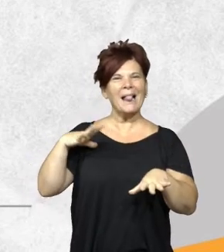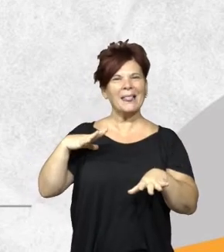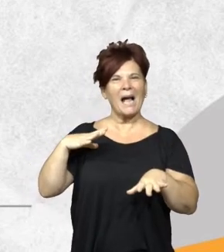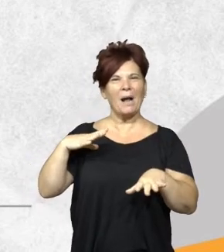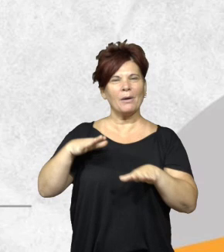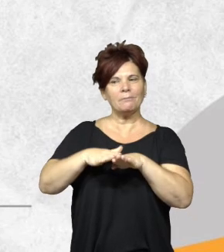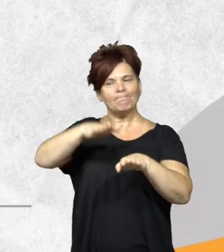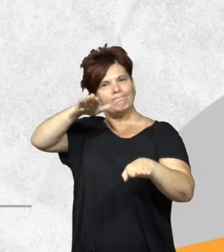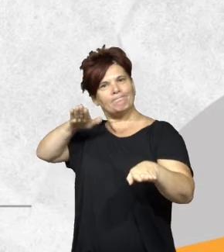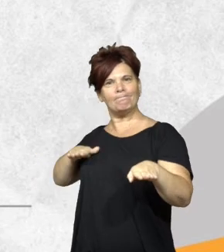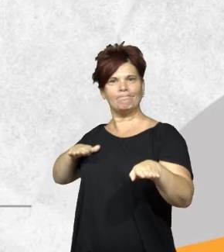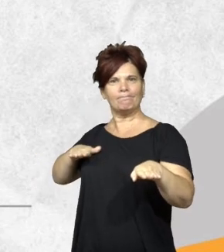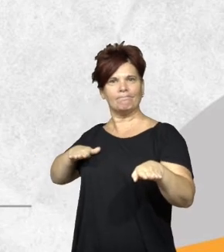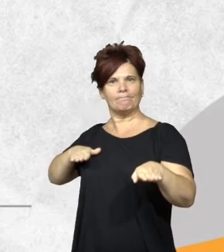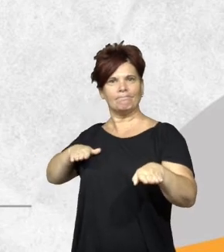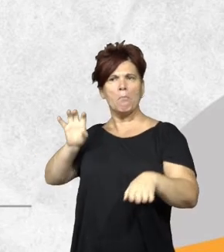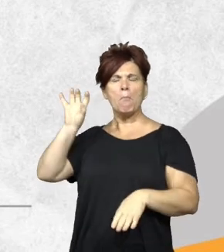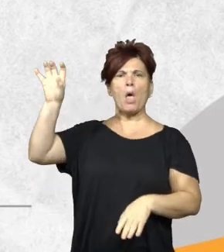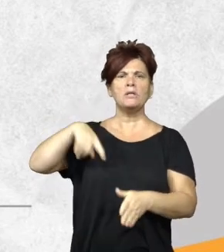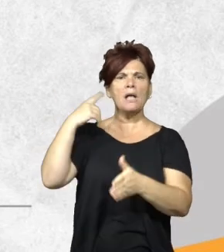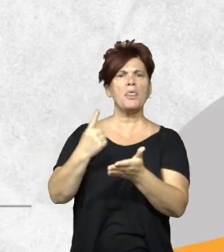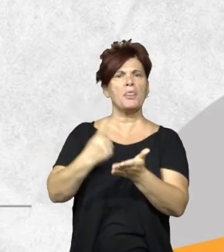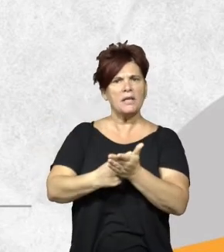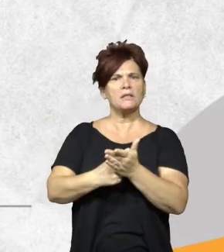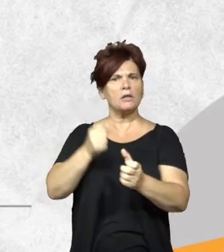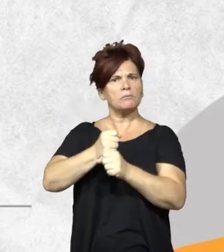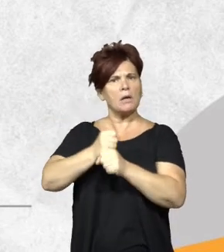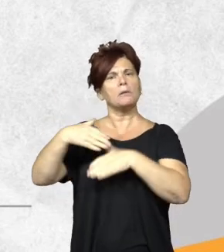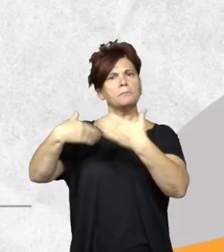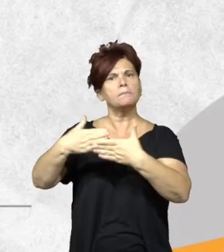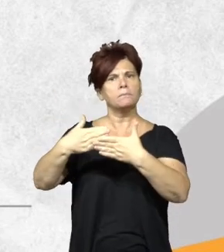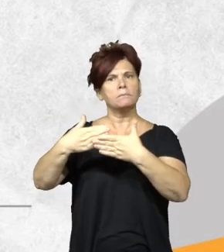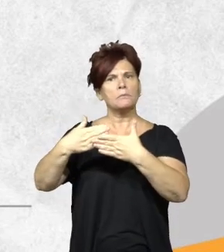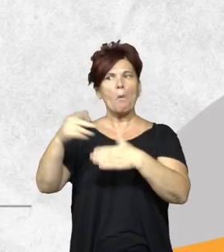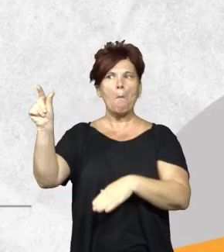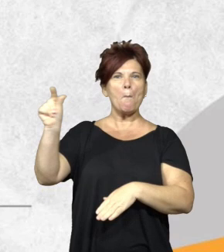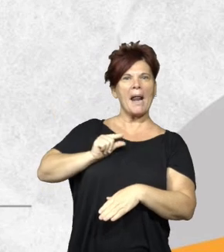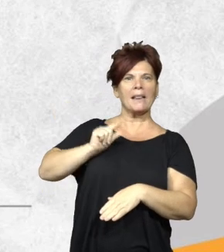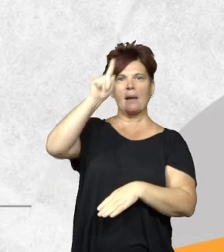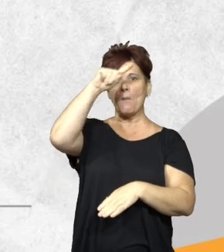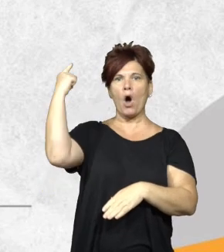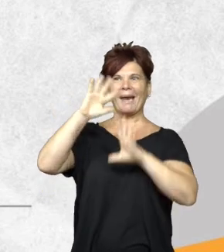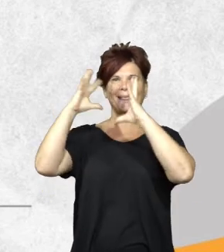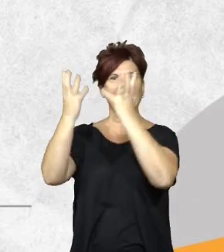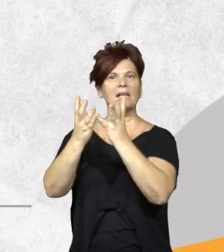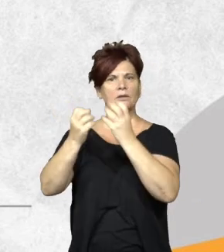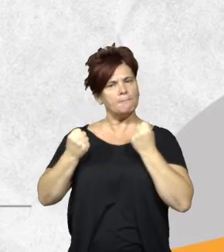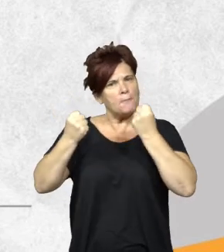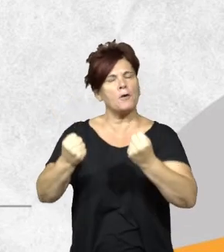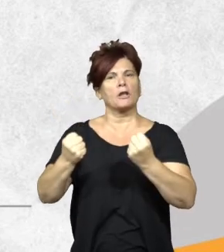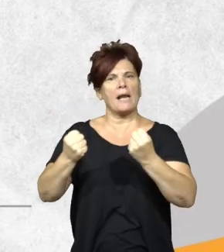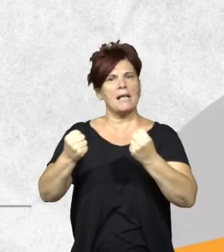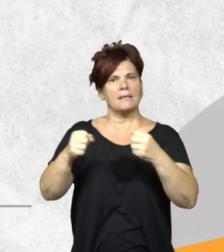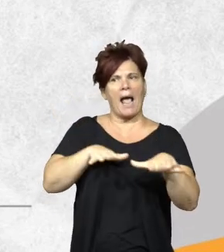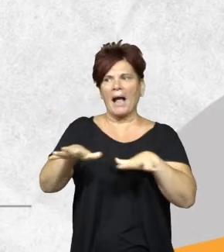atrás de lo que es la gestión de los residuos, la provincia decidió intervenir y a través de la adquisición de un préstamo internacional, fortalecer las capacidades municipales